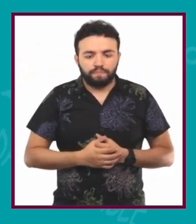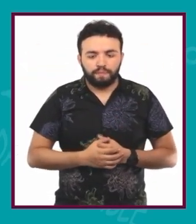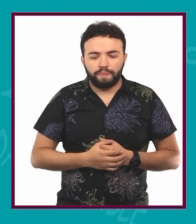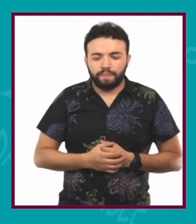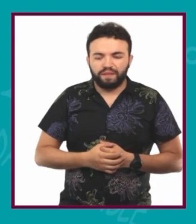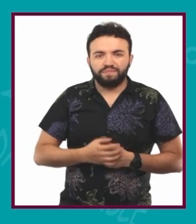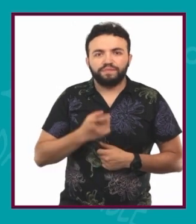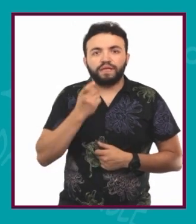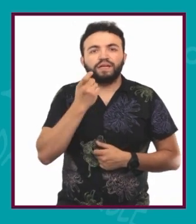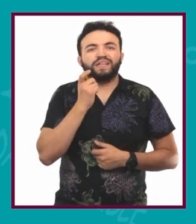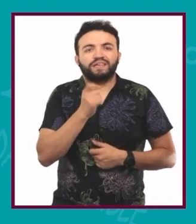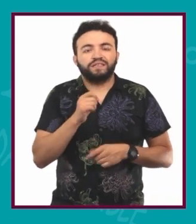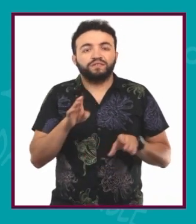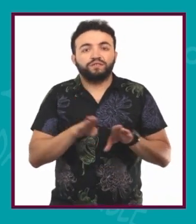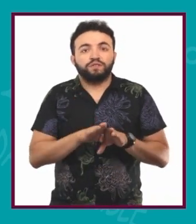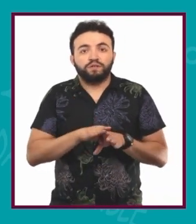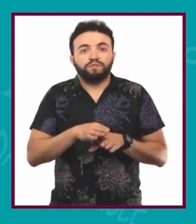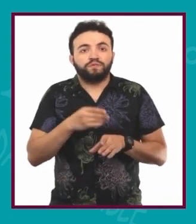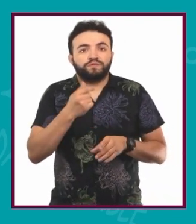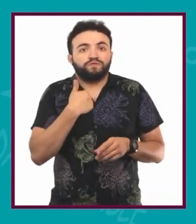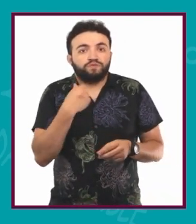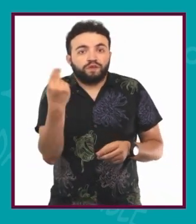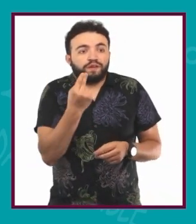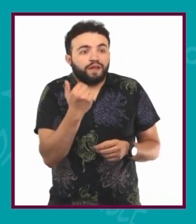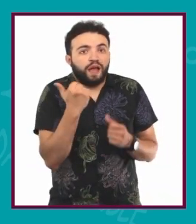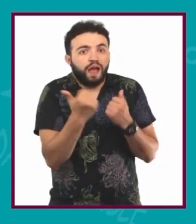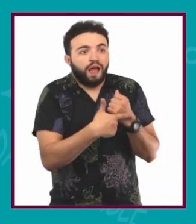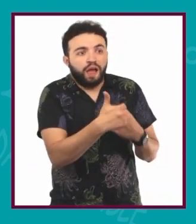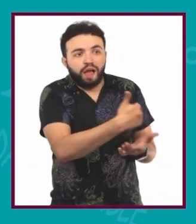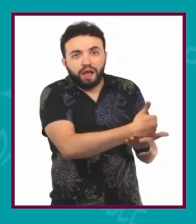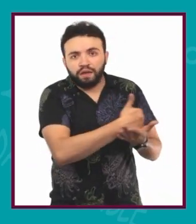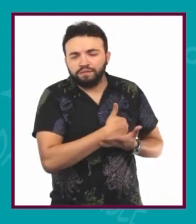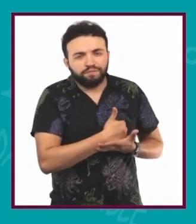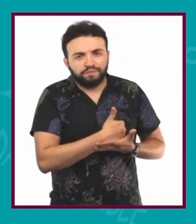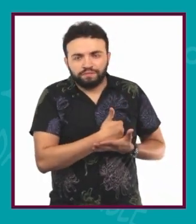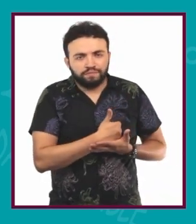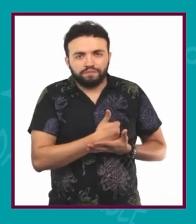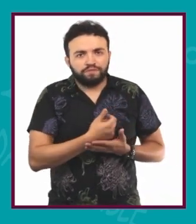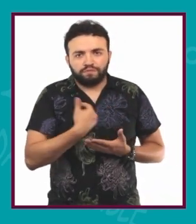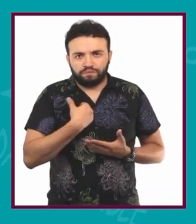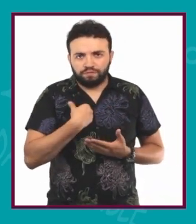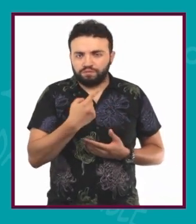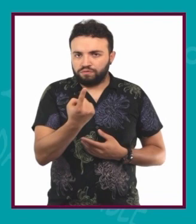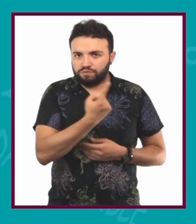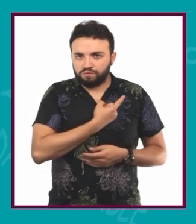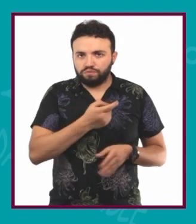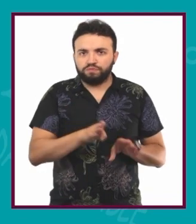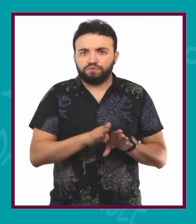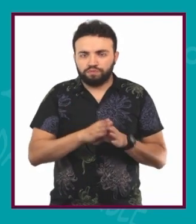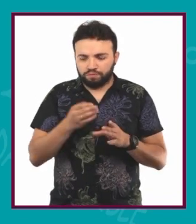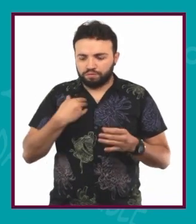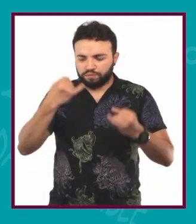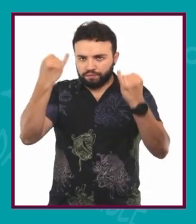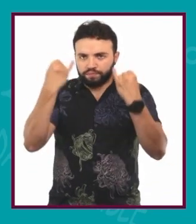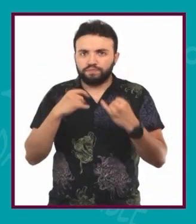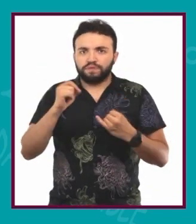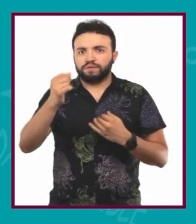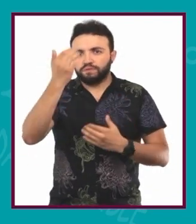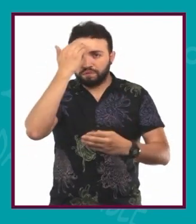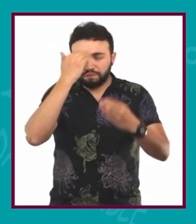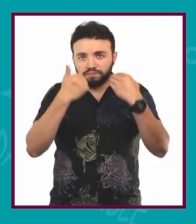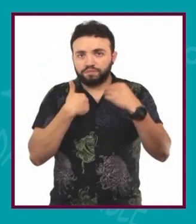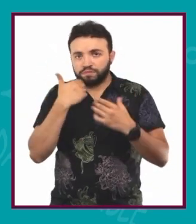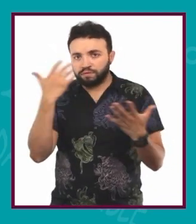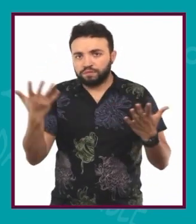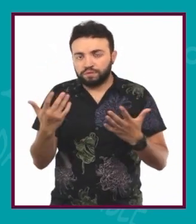Es no depender de alguien y más que nada también influye mucho tu forma de pensar, de ser y de actuar. De esto dependerá el que adaptes bien o no los conocimientos que